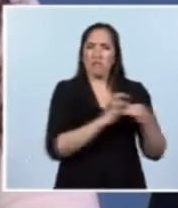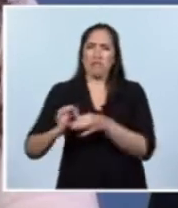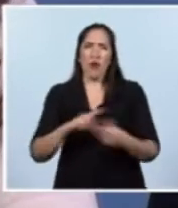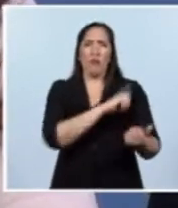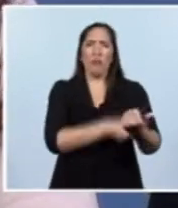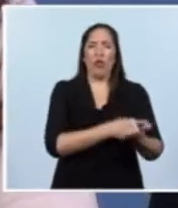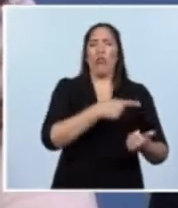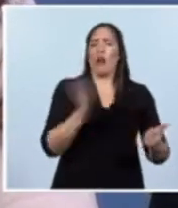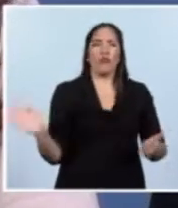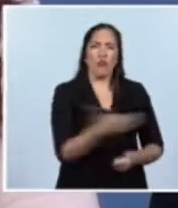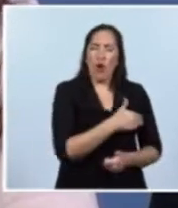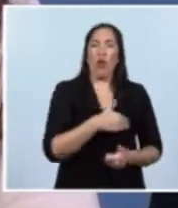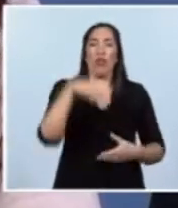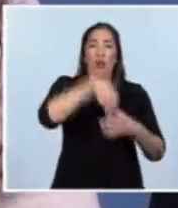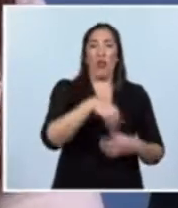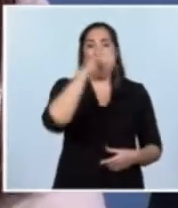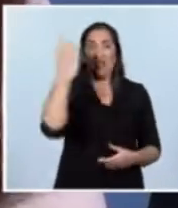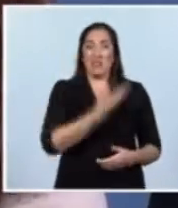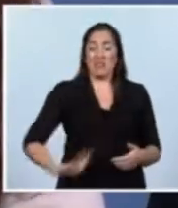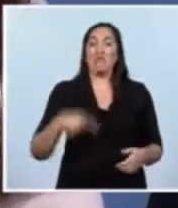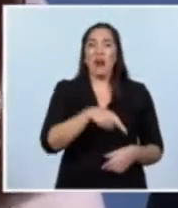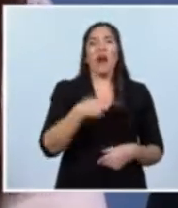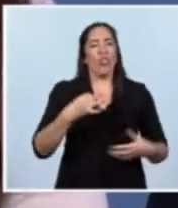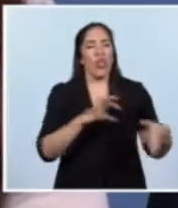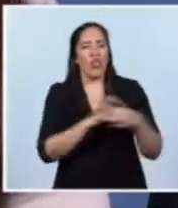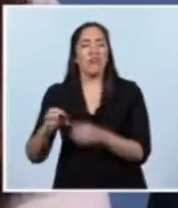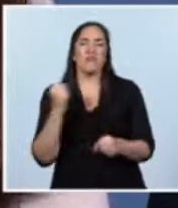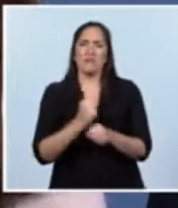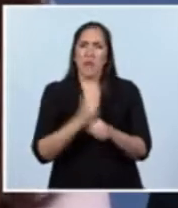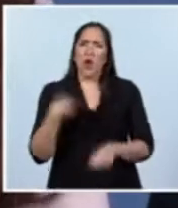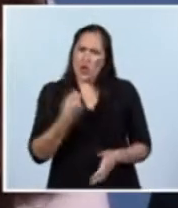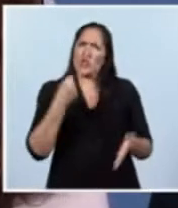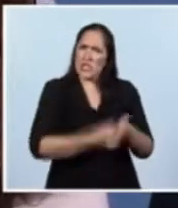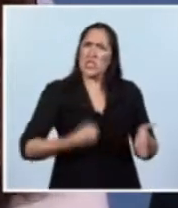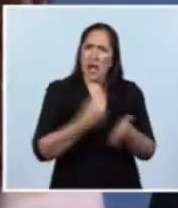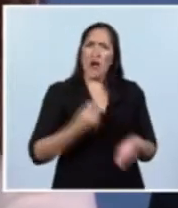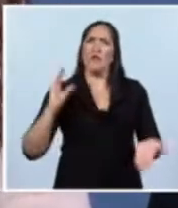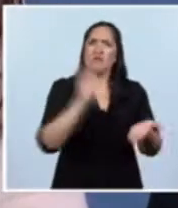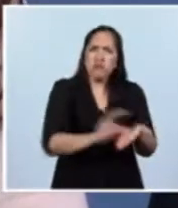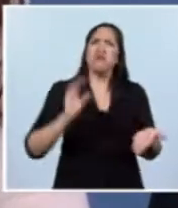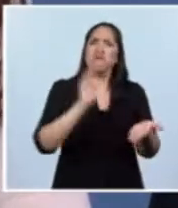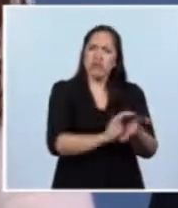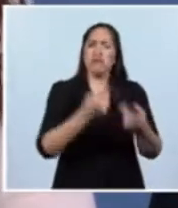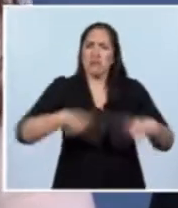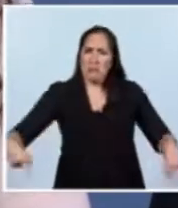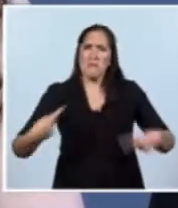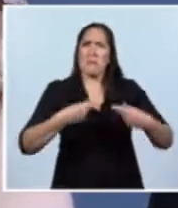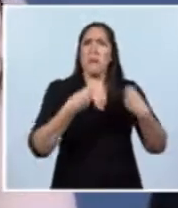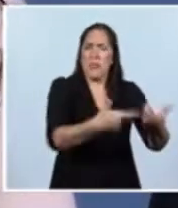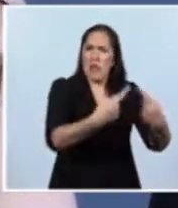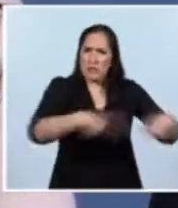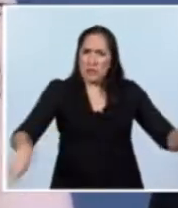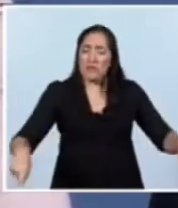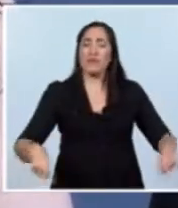trabajen sobre estos presupuestos, venimos haciéndolo muchísimo y con mucha inversión y con muchos recursos. También